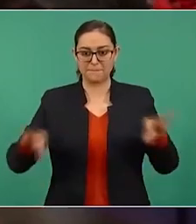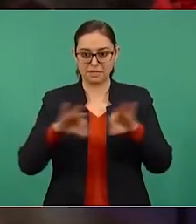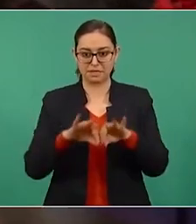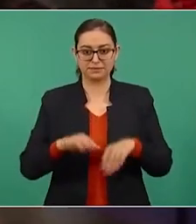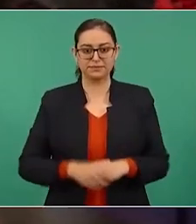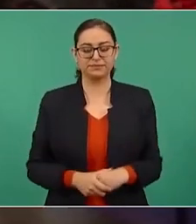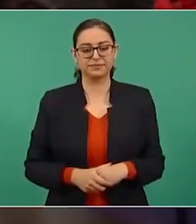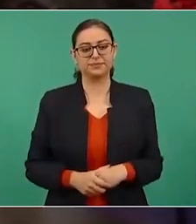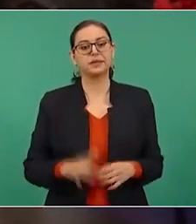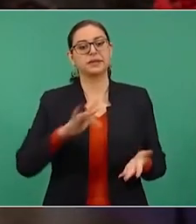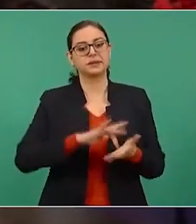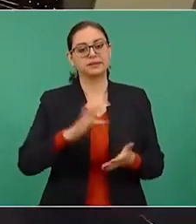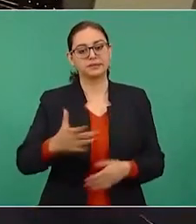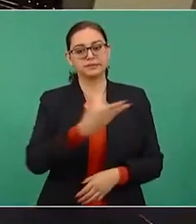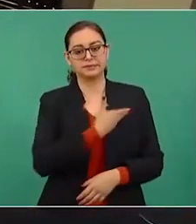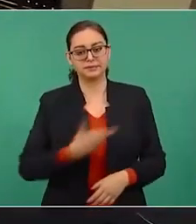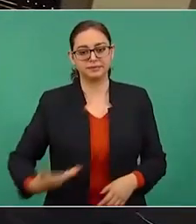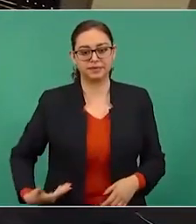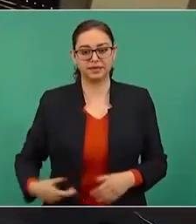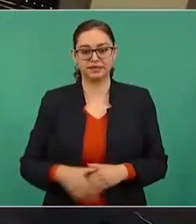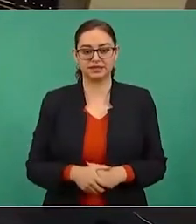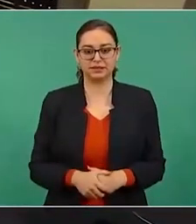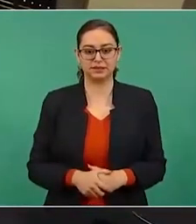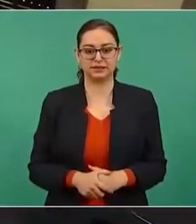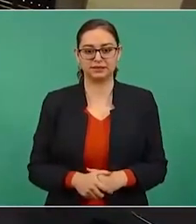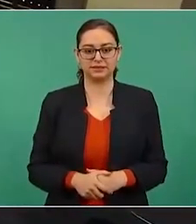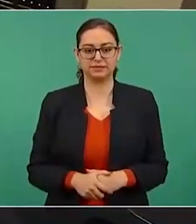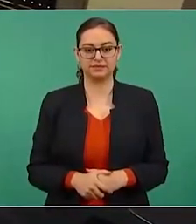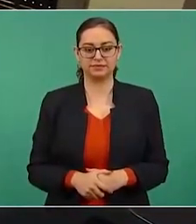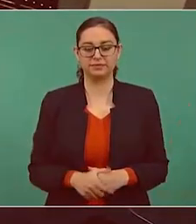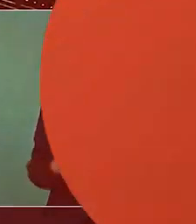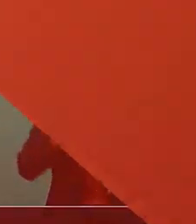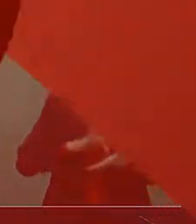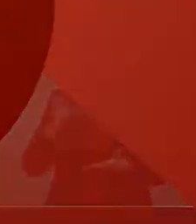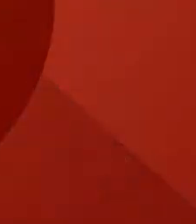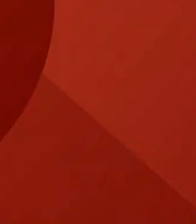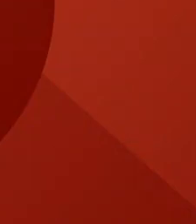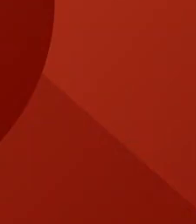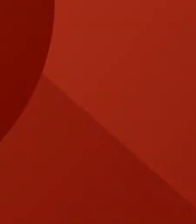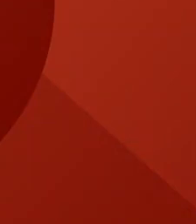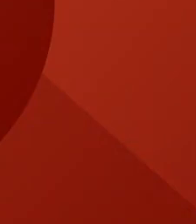Gracias, señor presidente. Sí, gracias a ti, Ricardo.